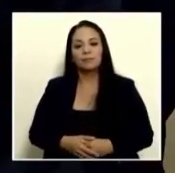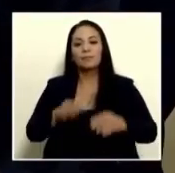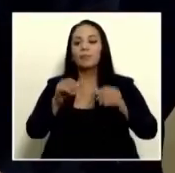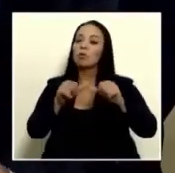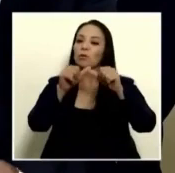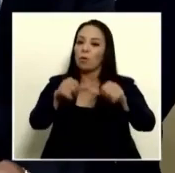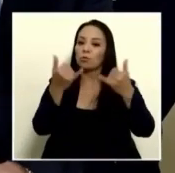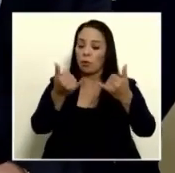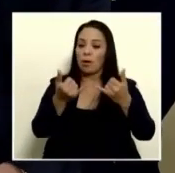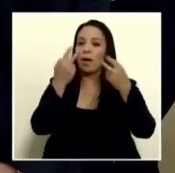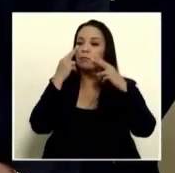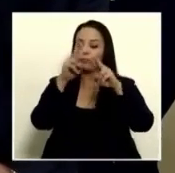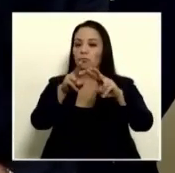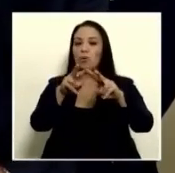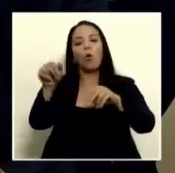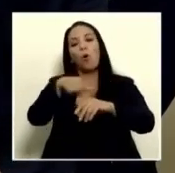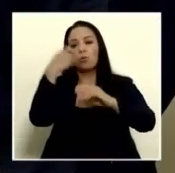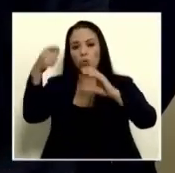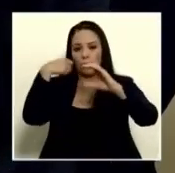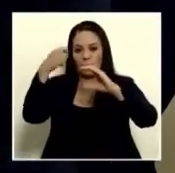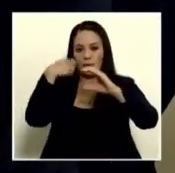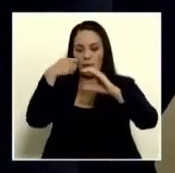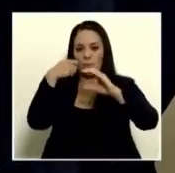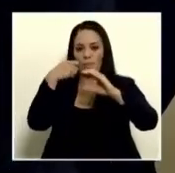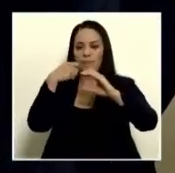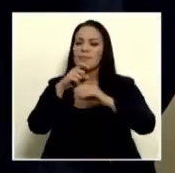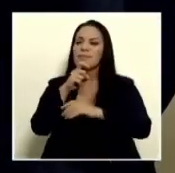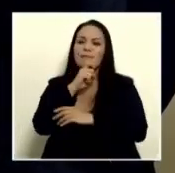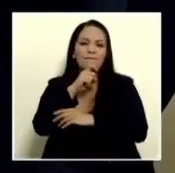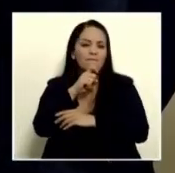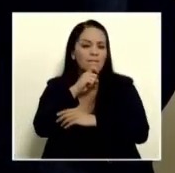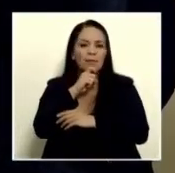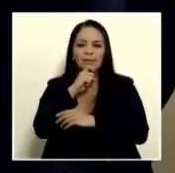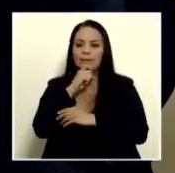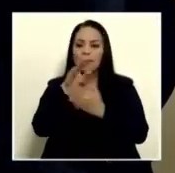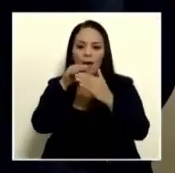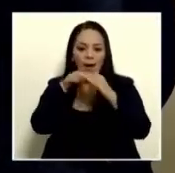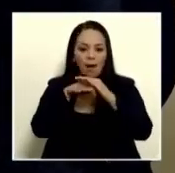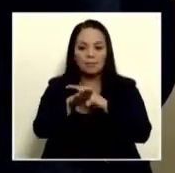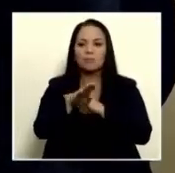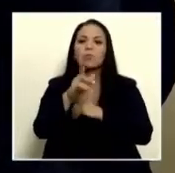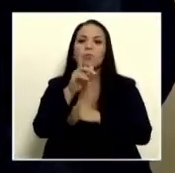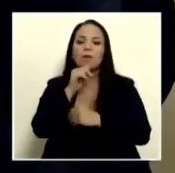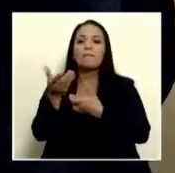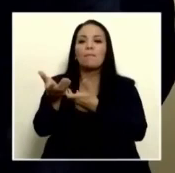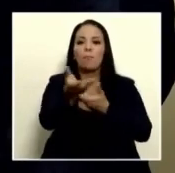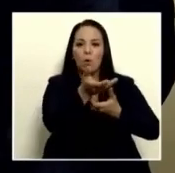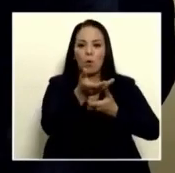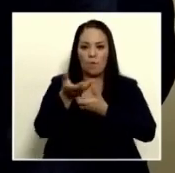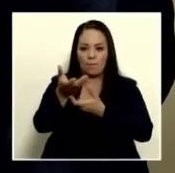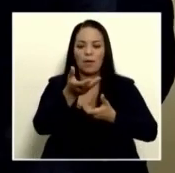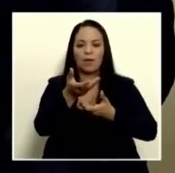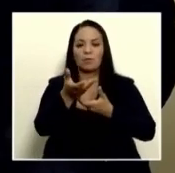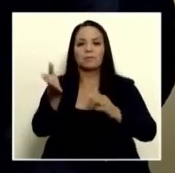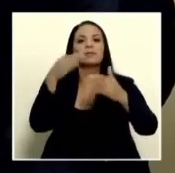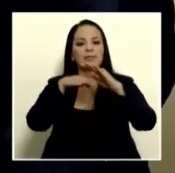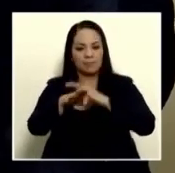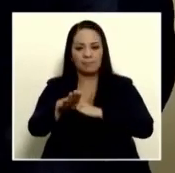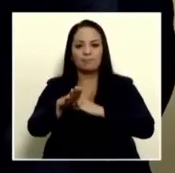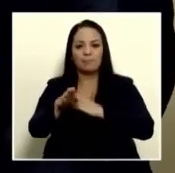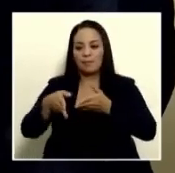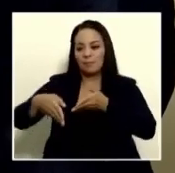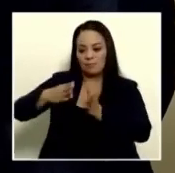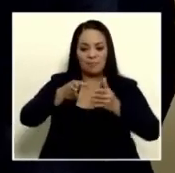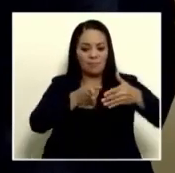Continuamos ahora observando un video sobre el difícil acceso que tienen el Cuerpo de Bomberos al ingresar por las